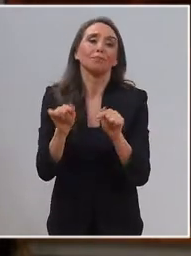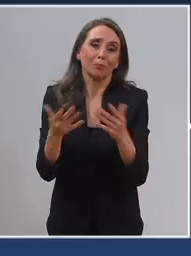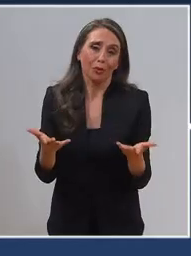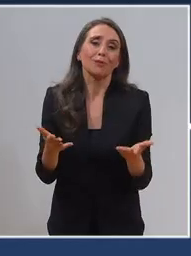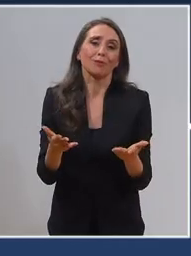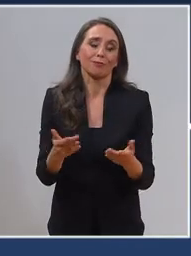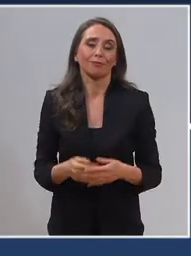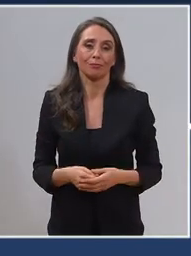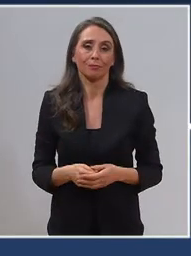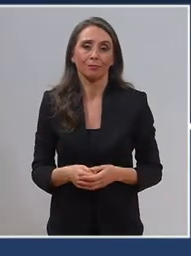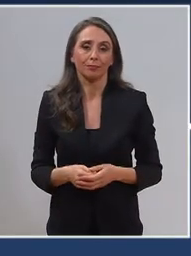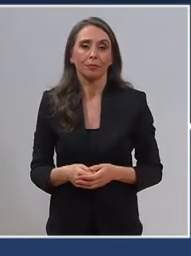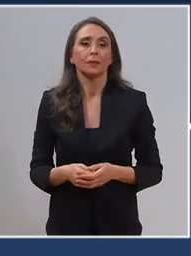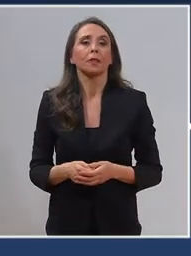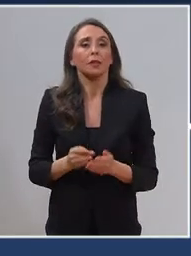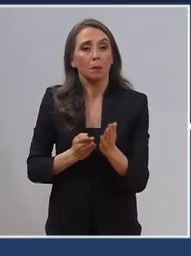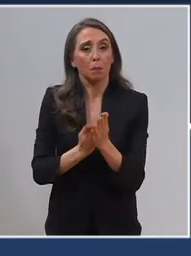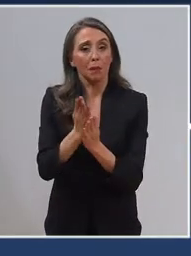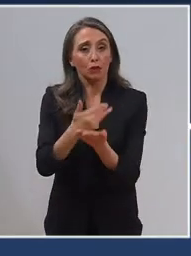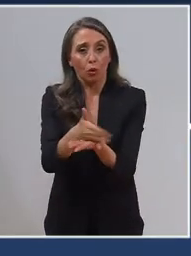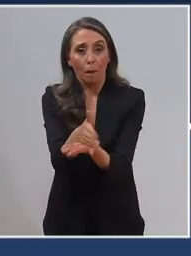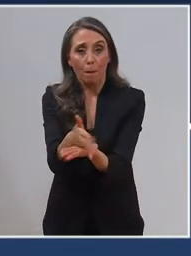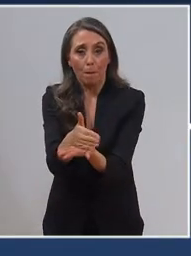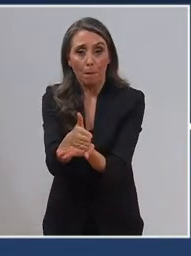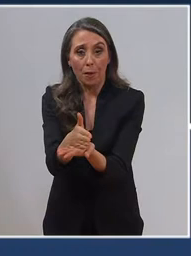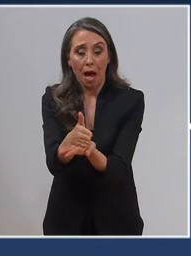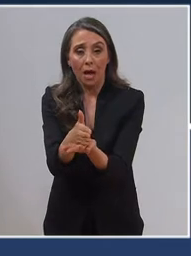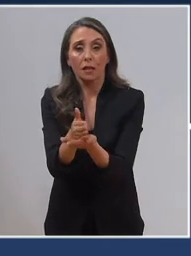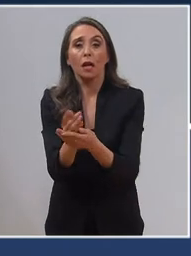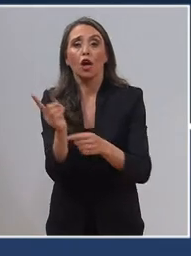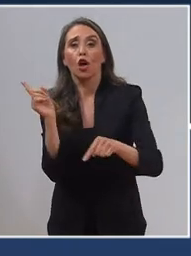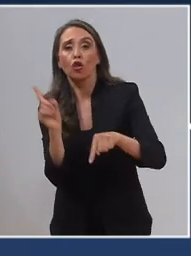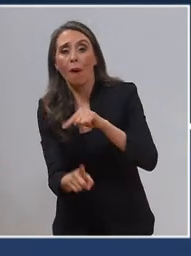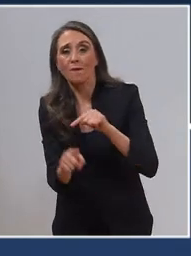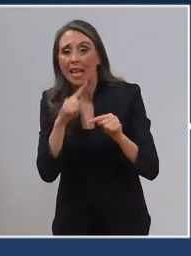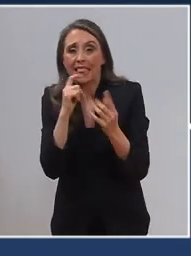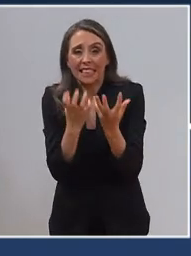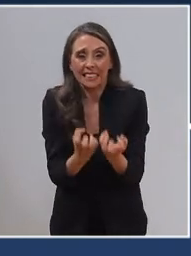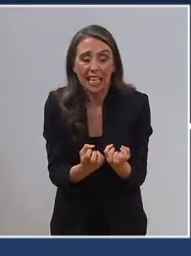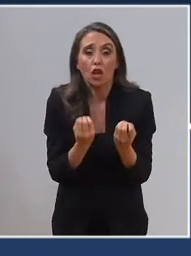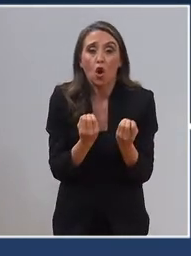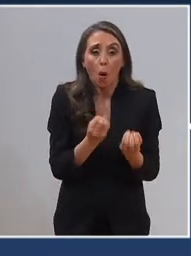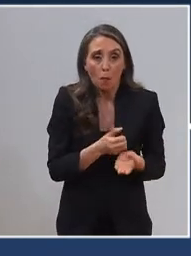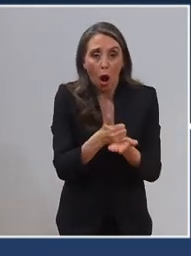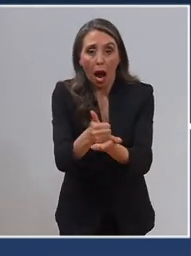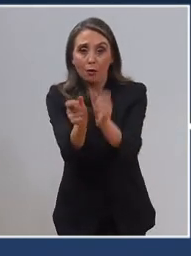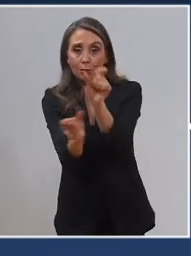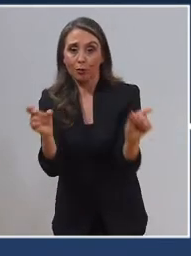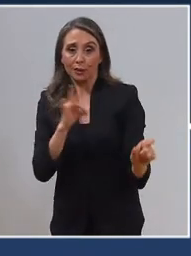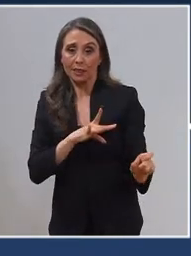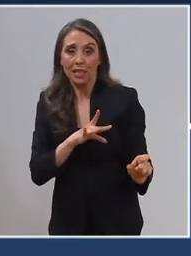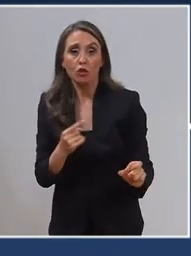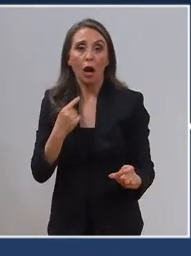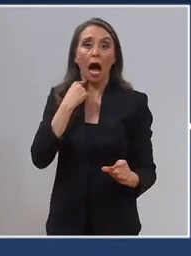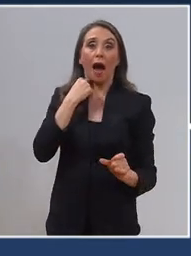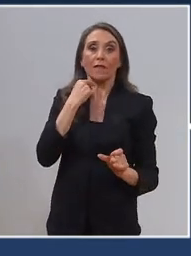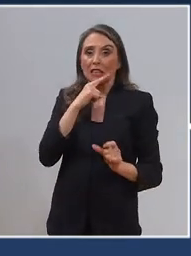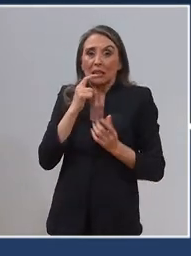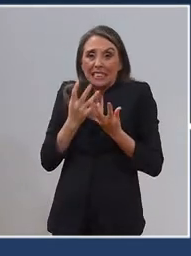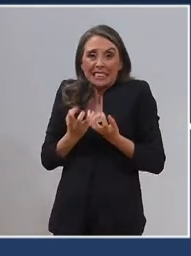este fenómeno. Hemos puesto en marcha un plan de combate a la sequía ayudando a nuestros compatriotas afectados